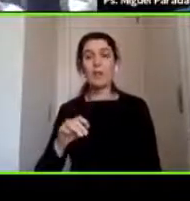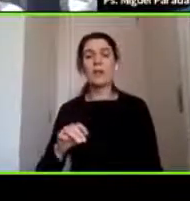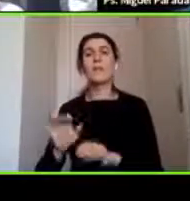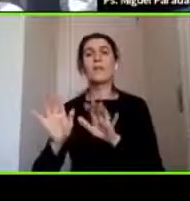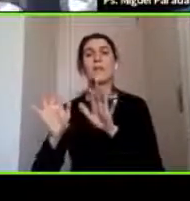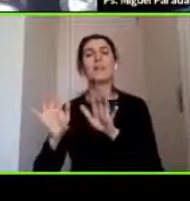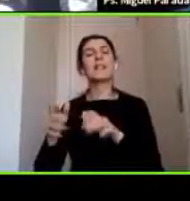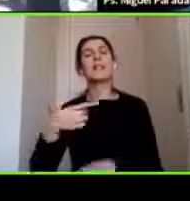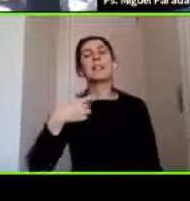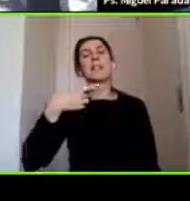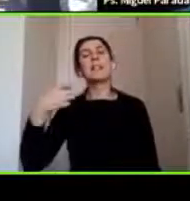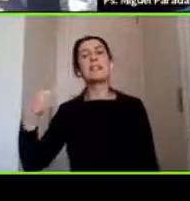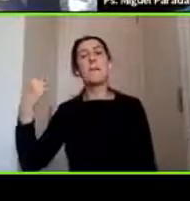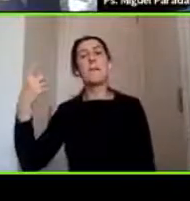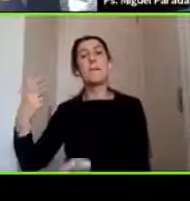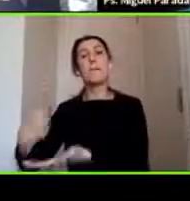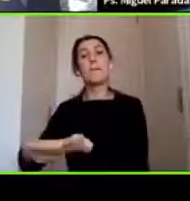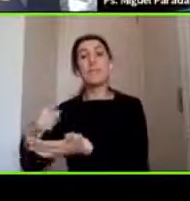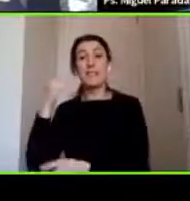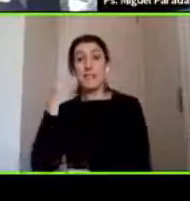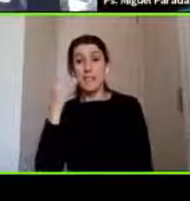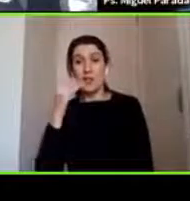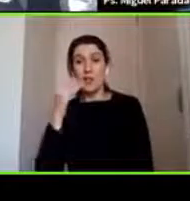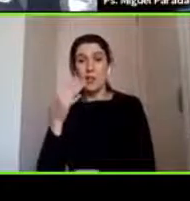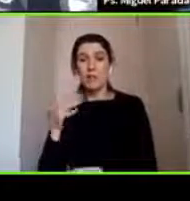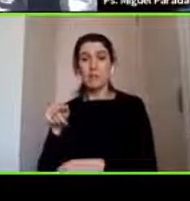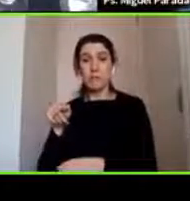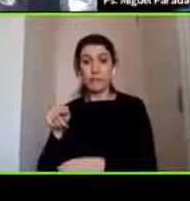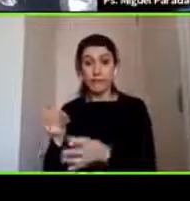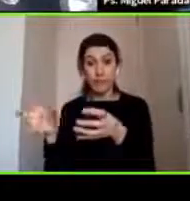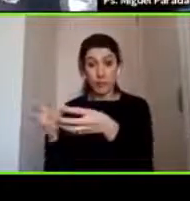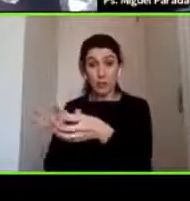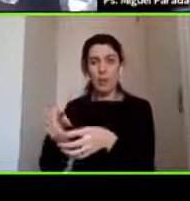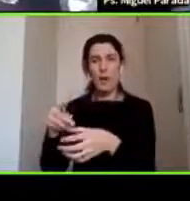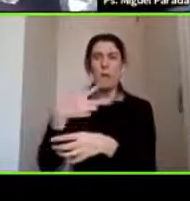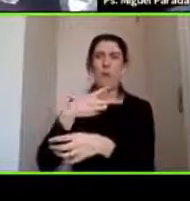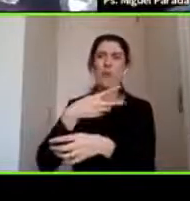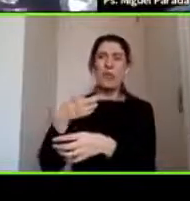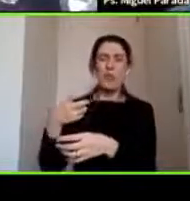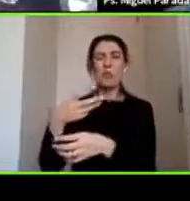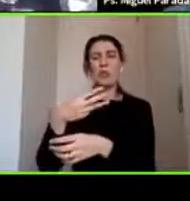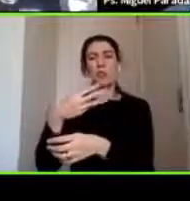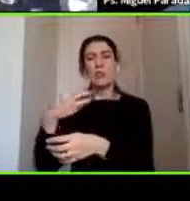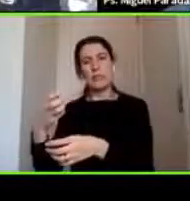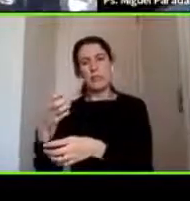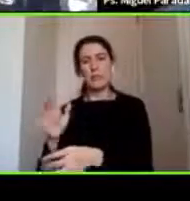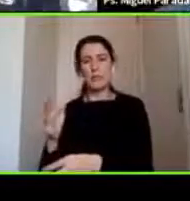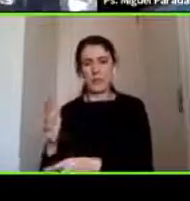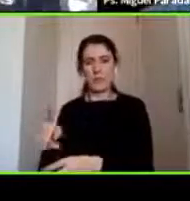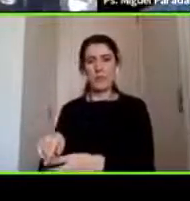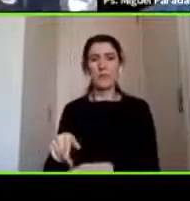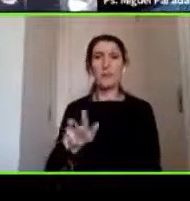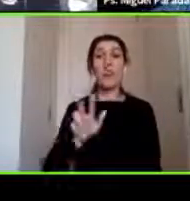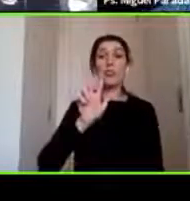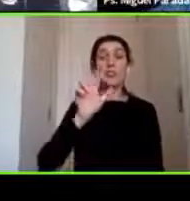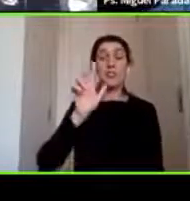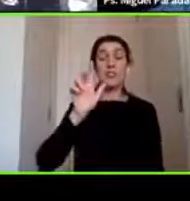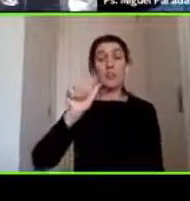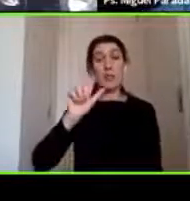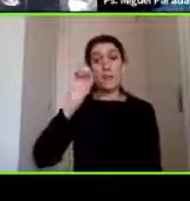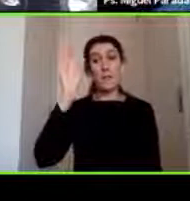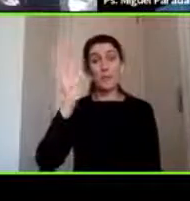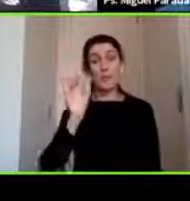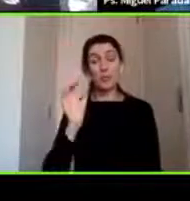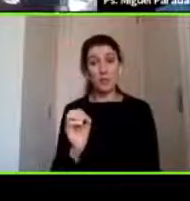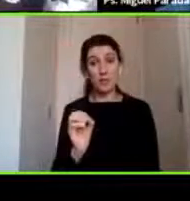entiende? Sí y el 86% así como para ser más exacta son TEC